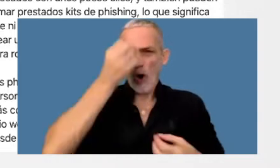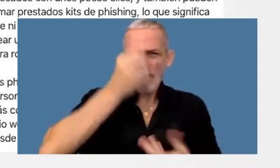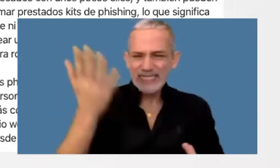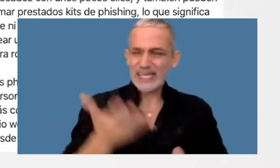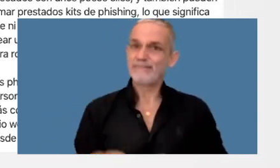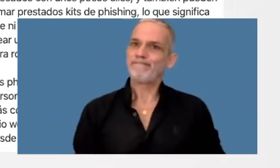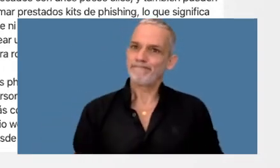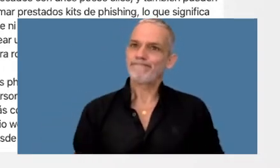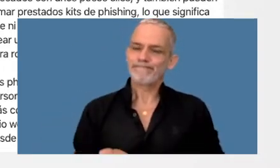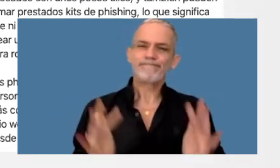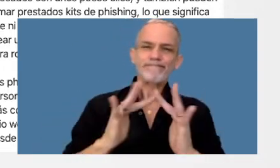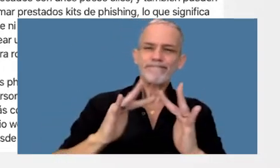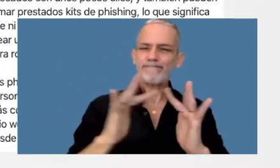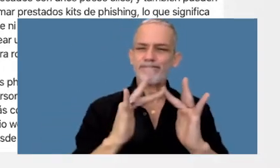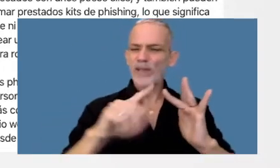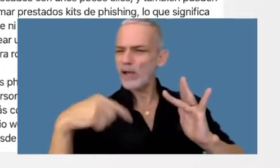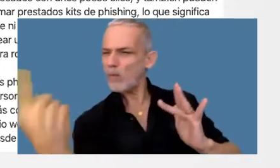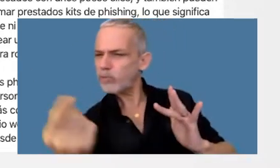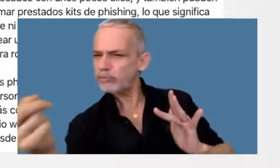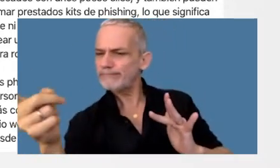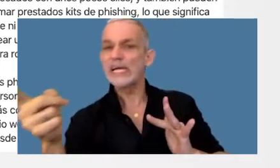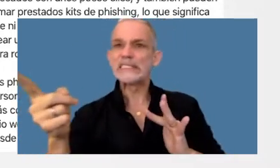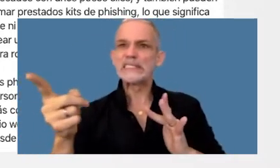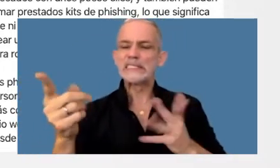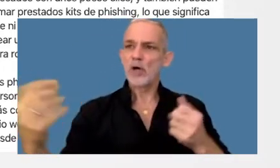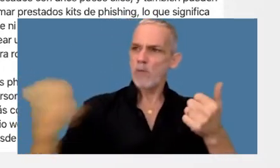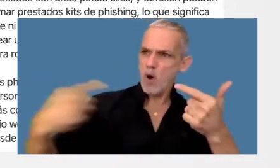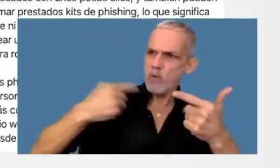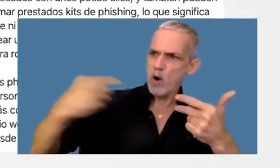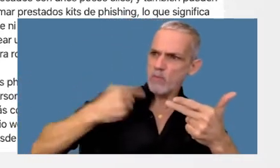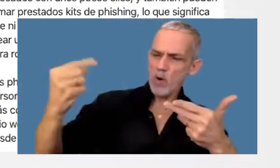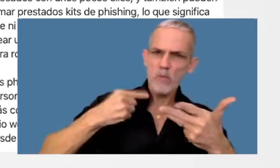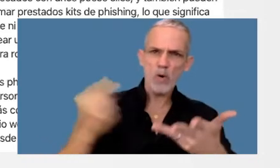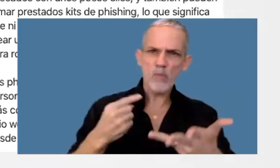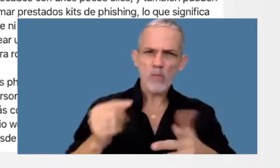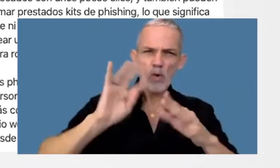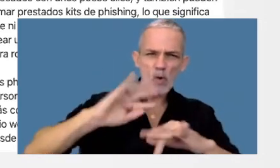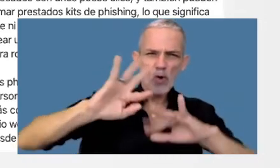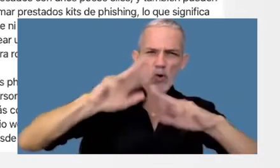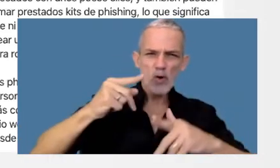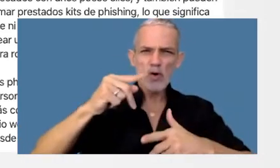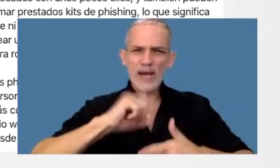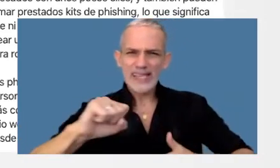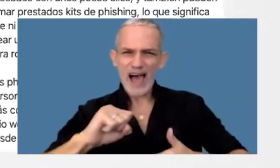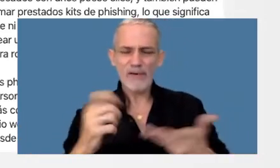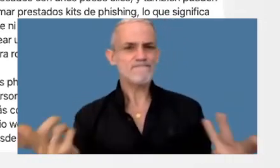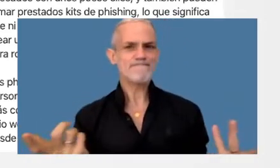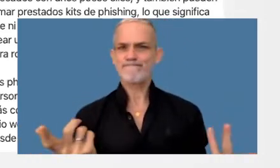léase del otro lado del alambrado digital de la de la infraestructura del